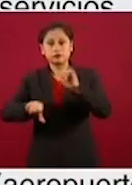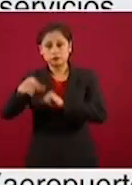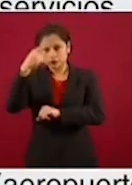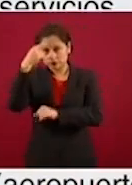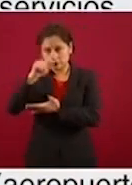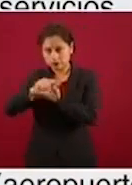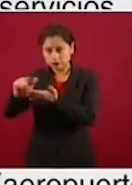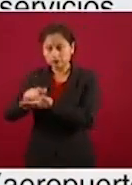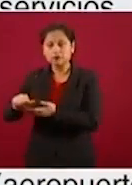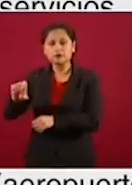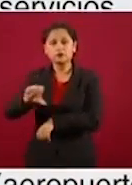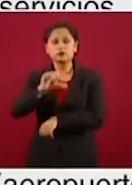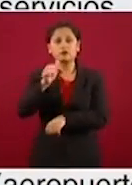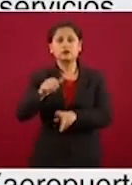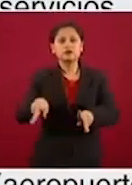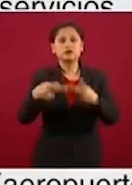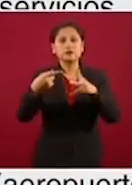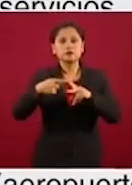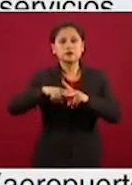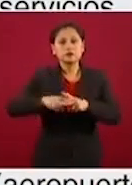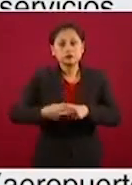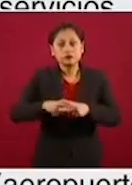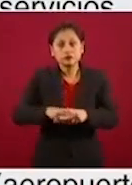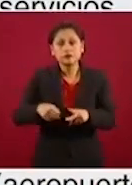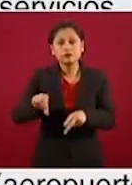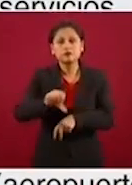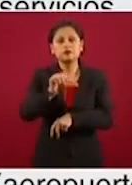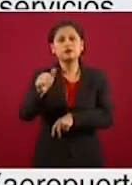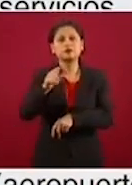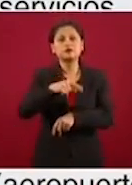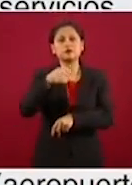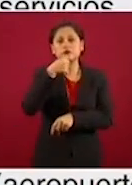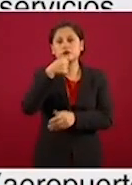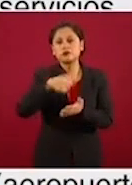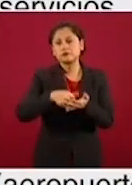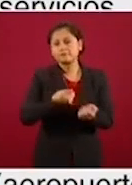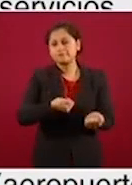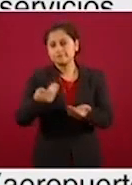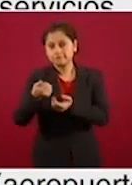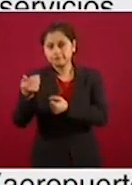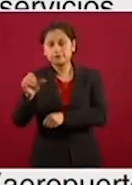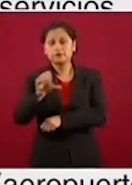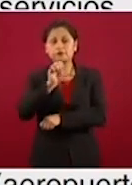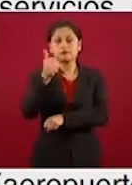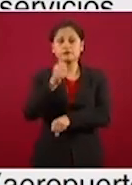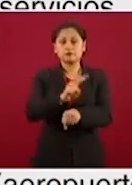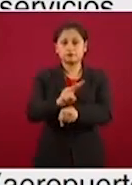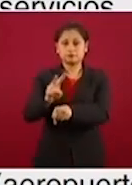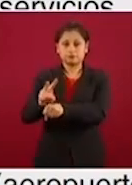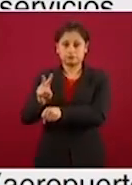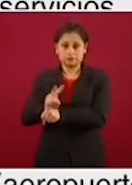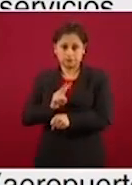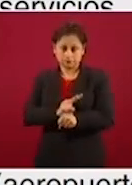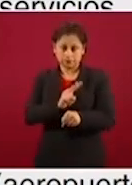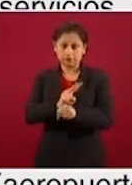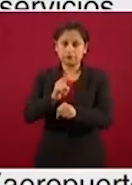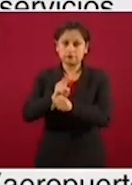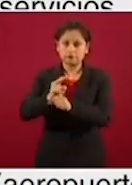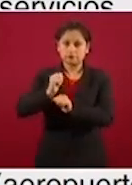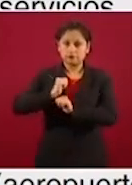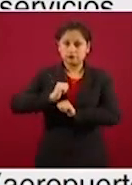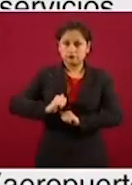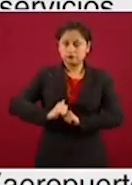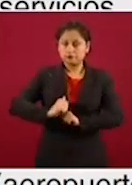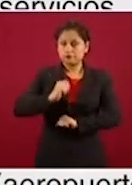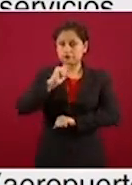servicios de mensajería, guardias en labores de seguridad privada, guarderías y estancias infantiles. Y aquí hago